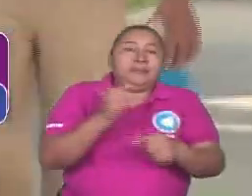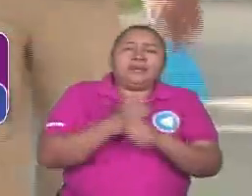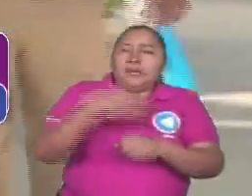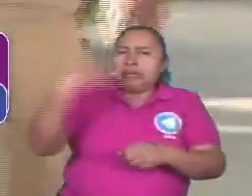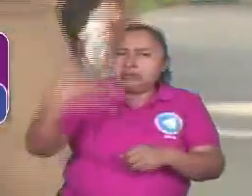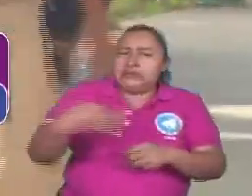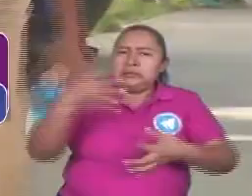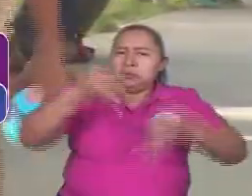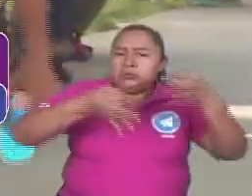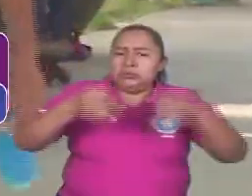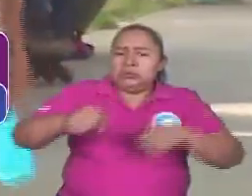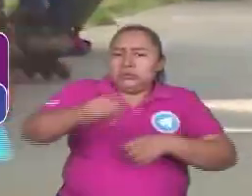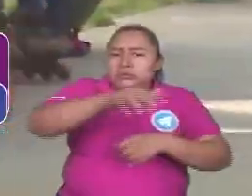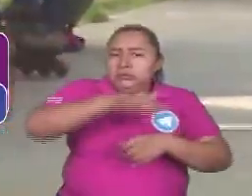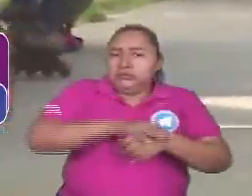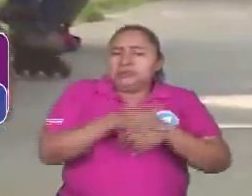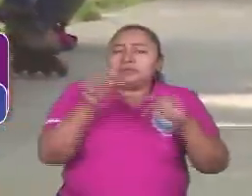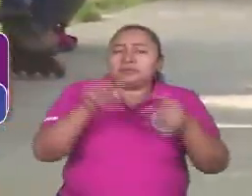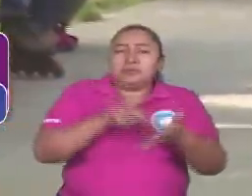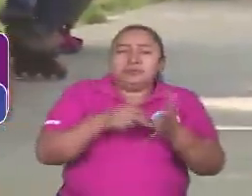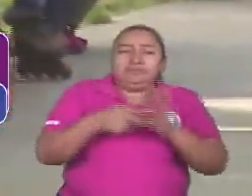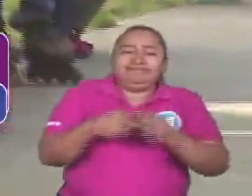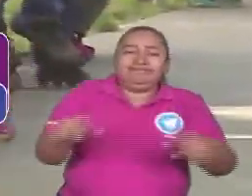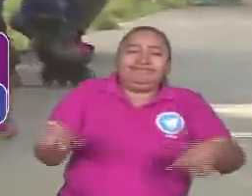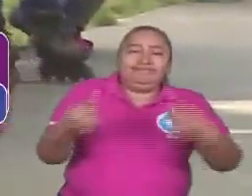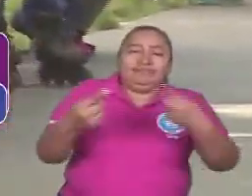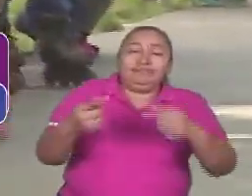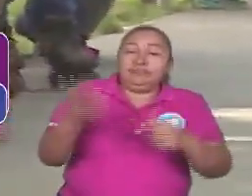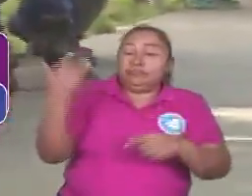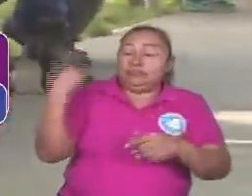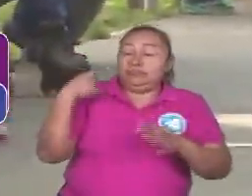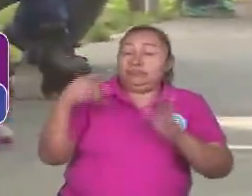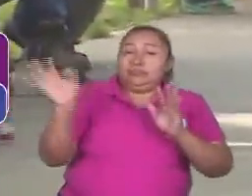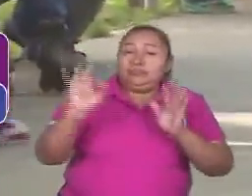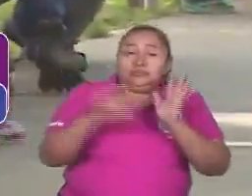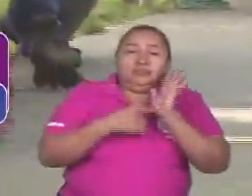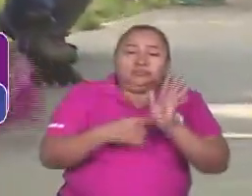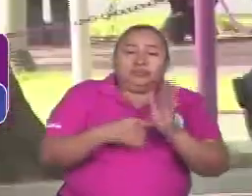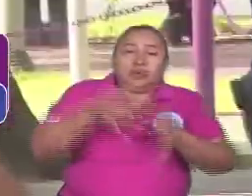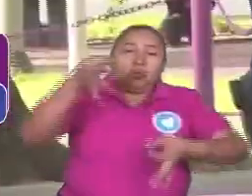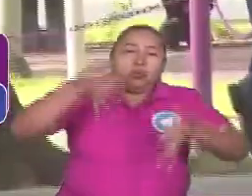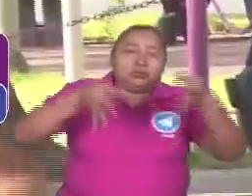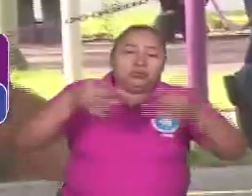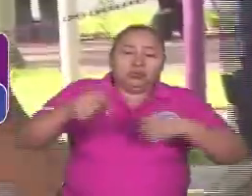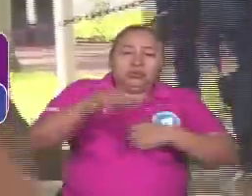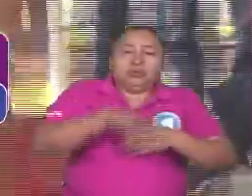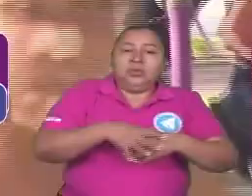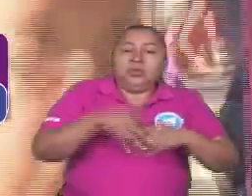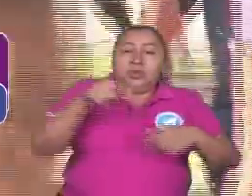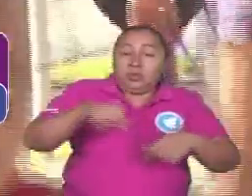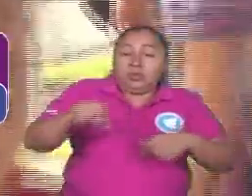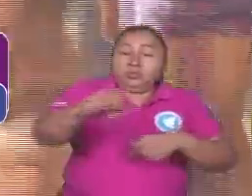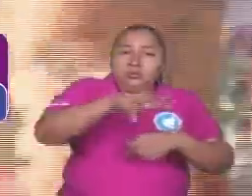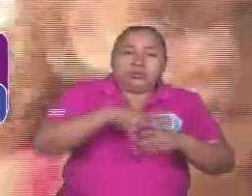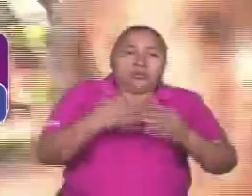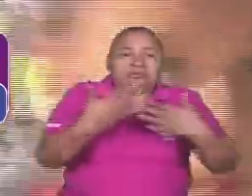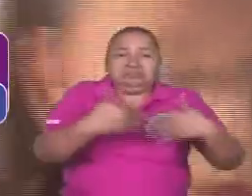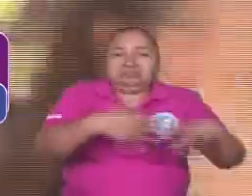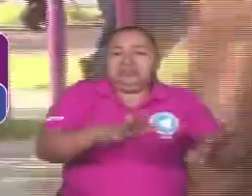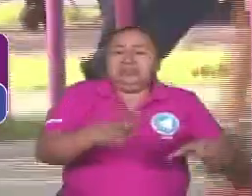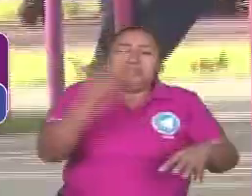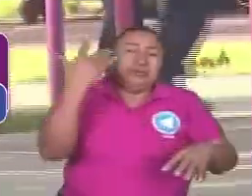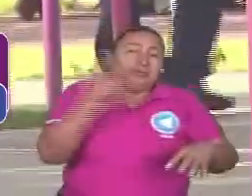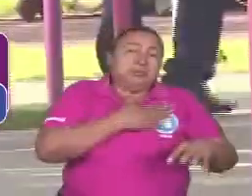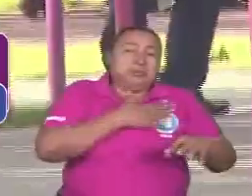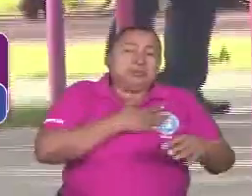garantizar justicia social. Que eso fue la contradicción con el viejo modelo. Porque es de justicia, una sociedad totalmente abandonada desde la dictadura,